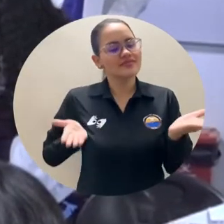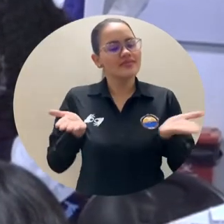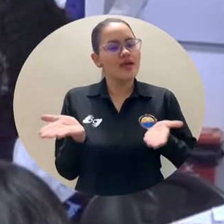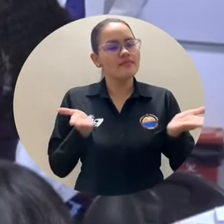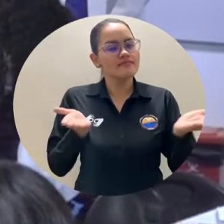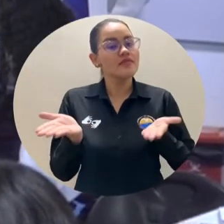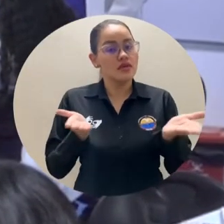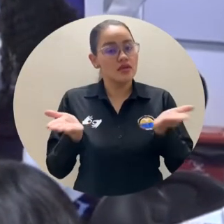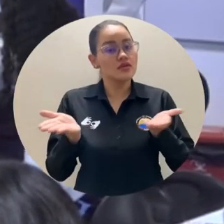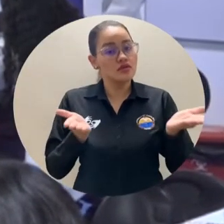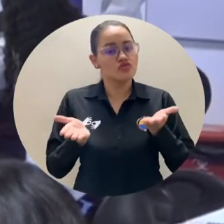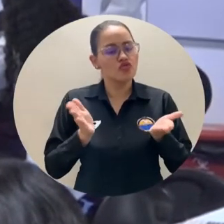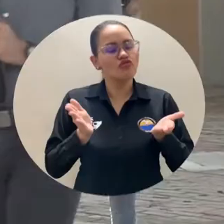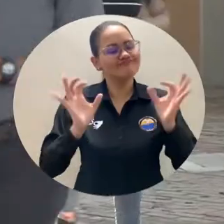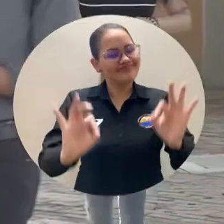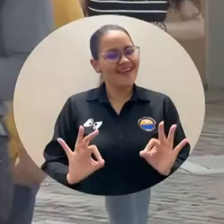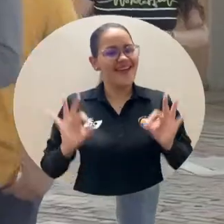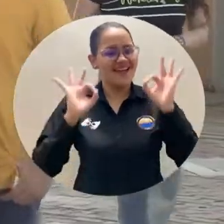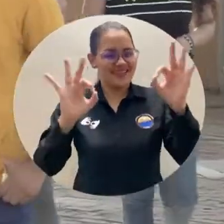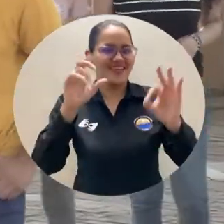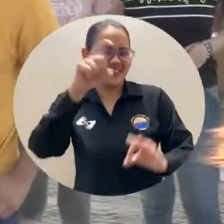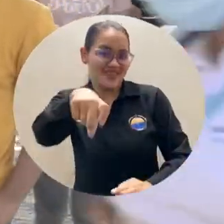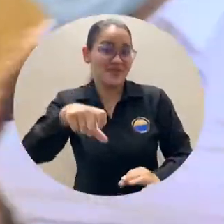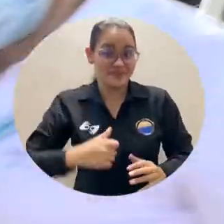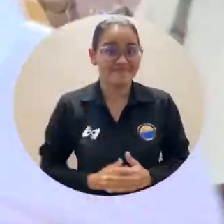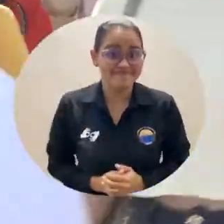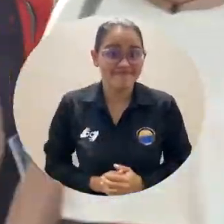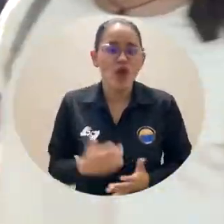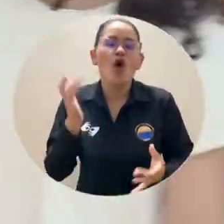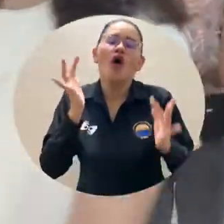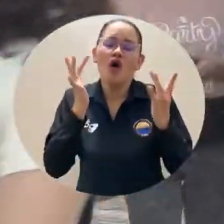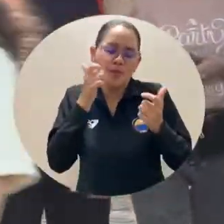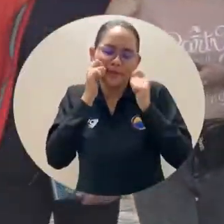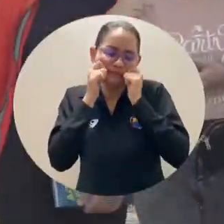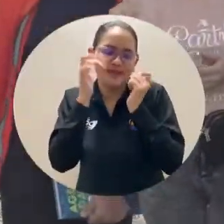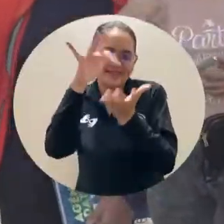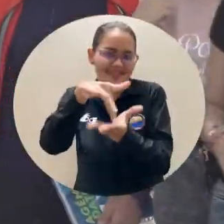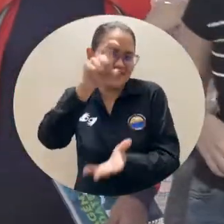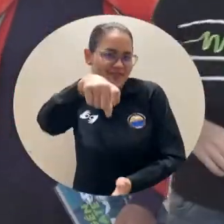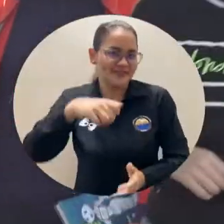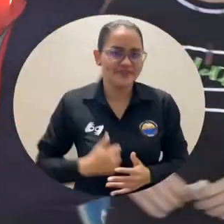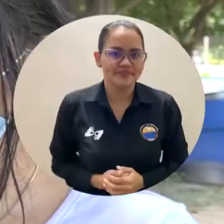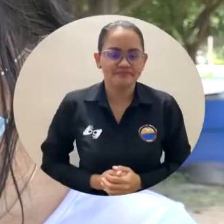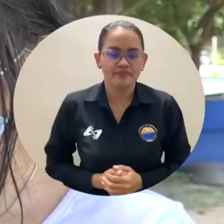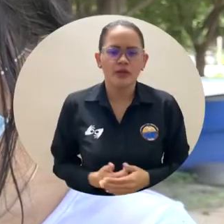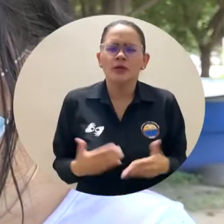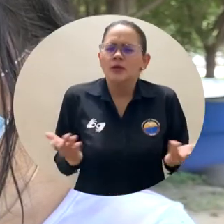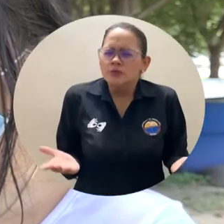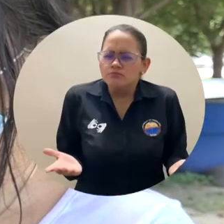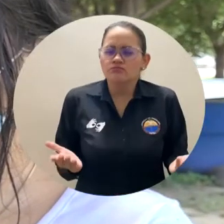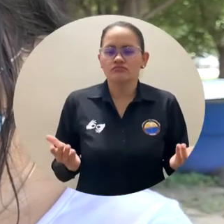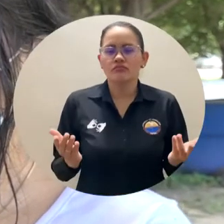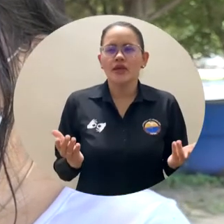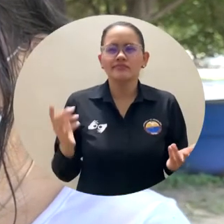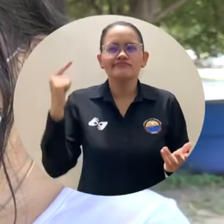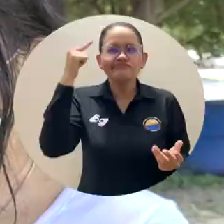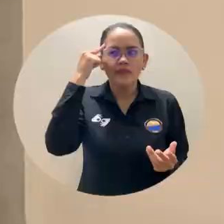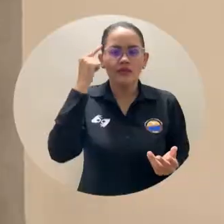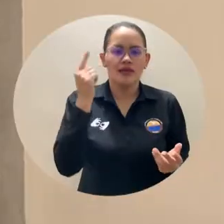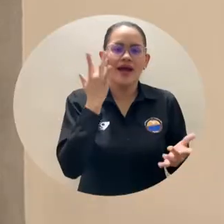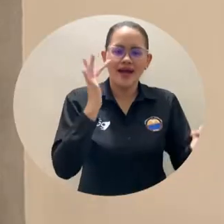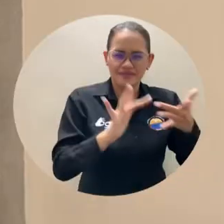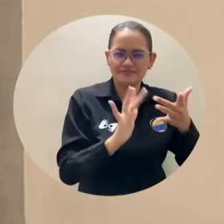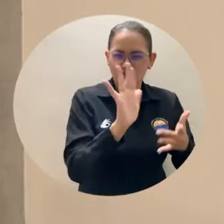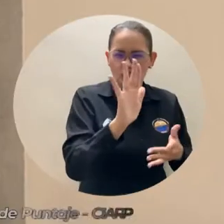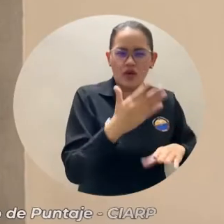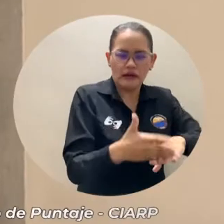prestación de servicio en ese mismo lineamiento de calidad ya de una manera presencial. Estamos teniendo en cuenta las fortalezas que